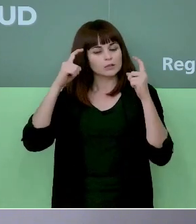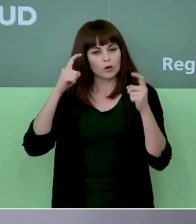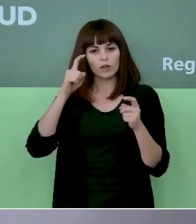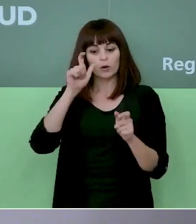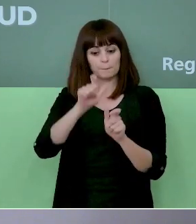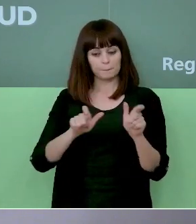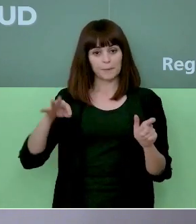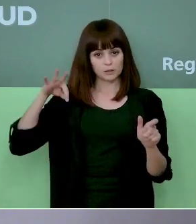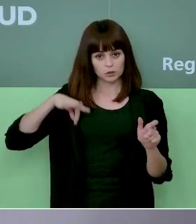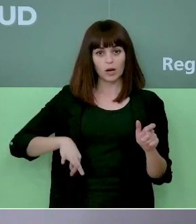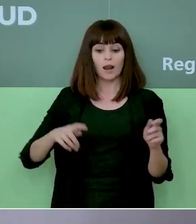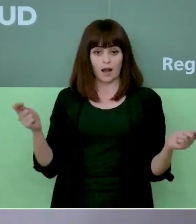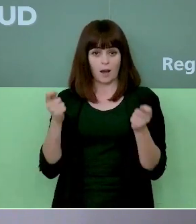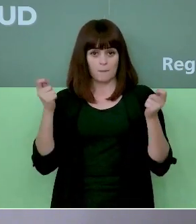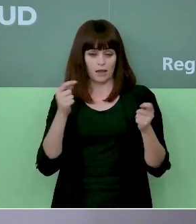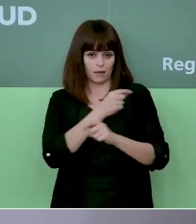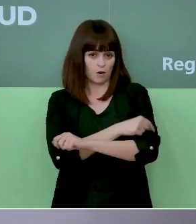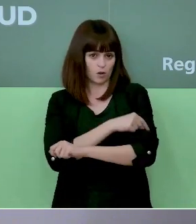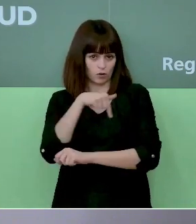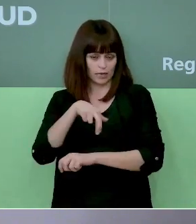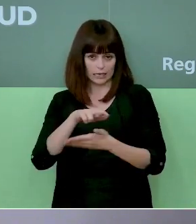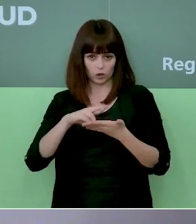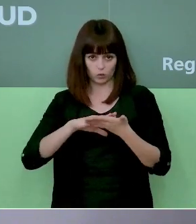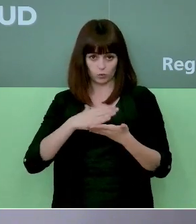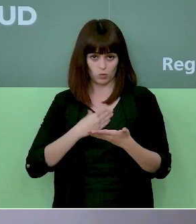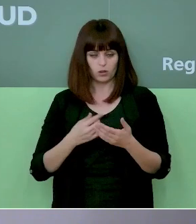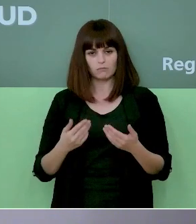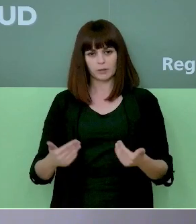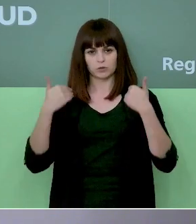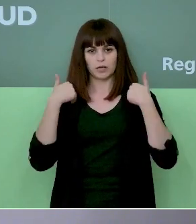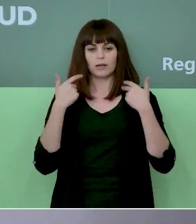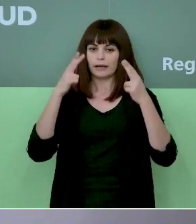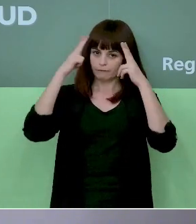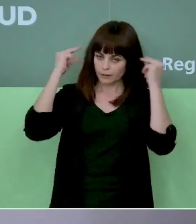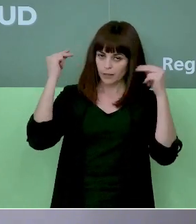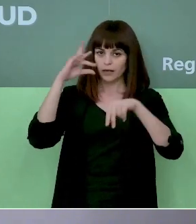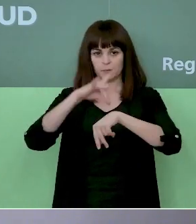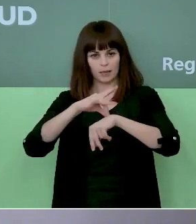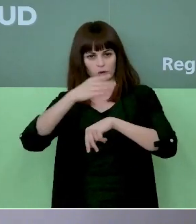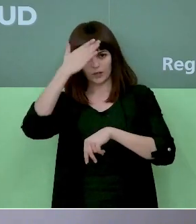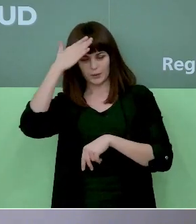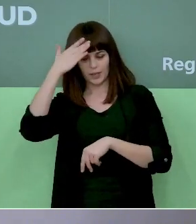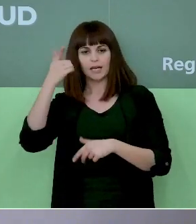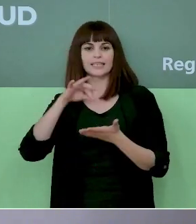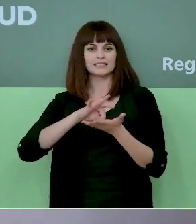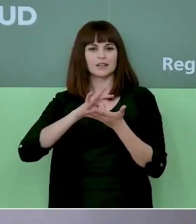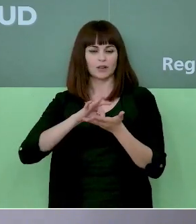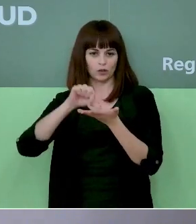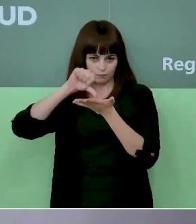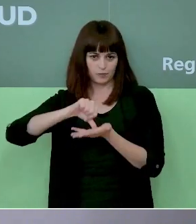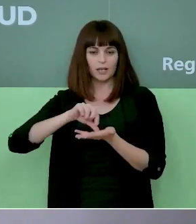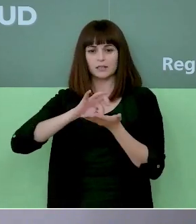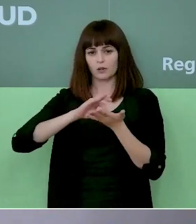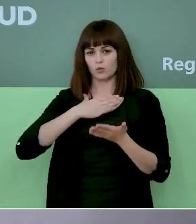personal que está llevando a cabo la campaña de vacunación en la región, a los profesionales de enfermería, de atención primaria, de salud pública y los servicios centrales del